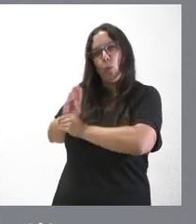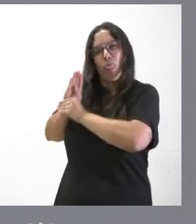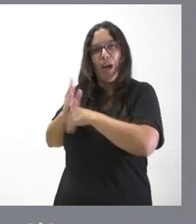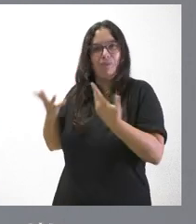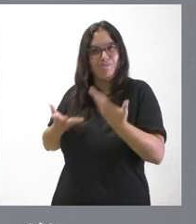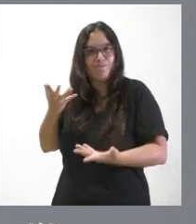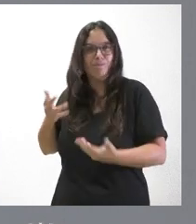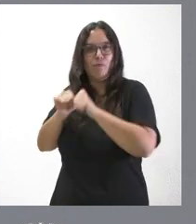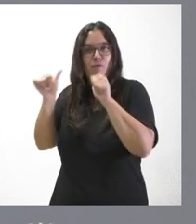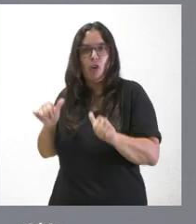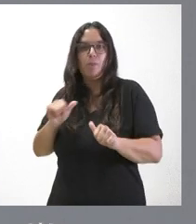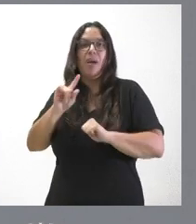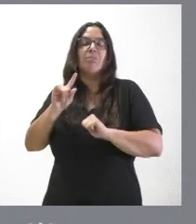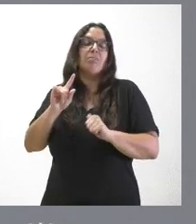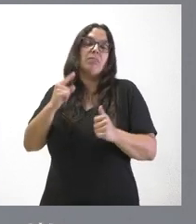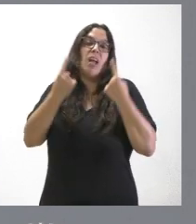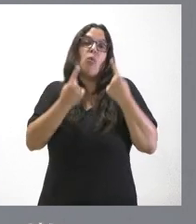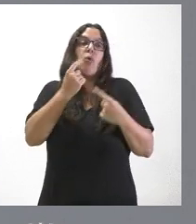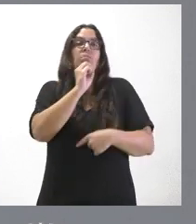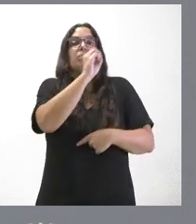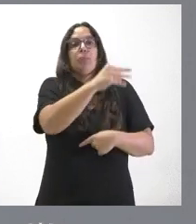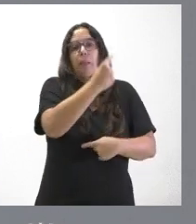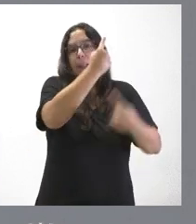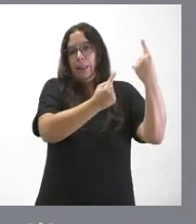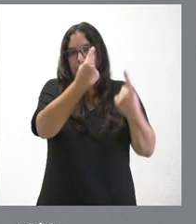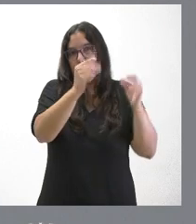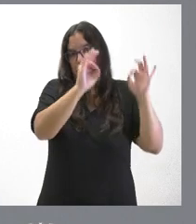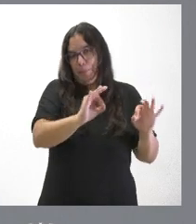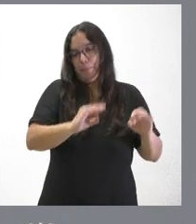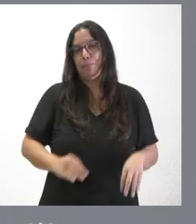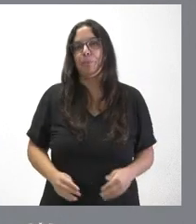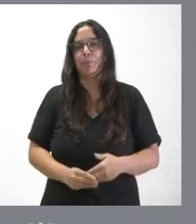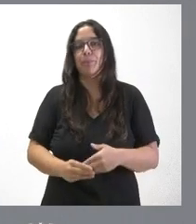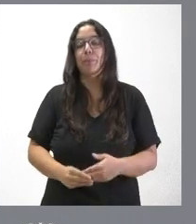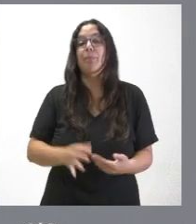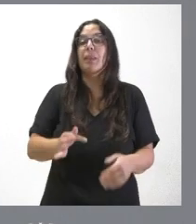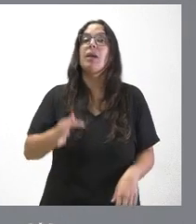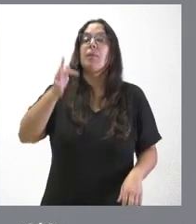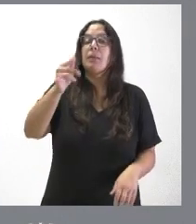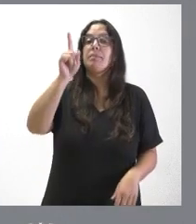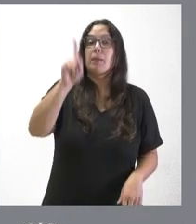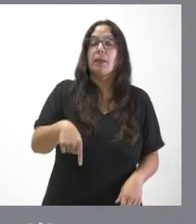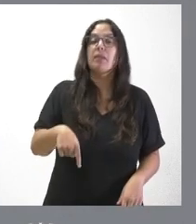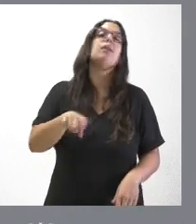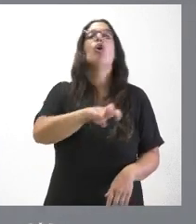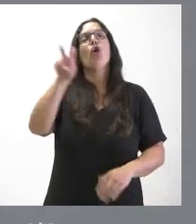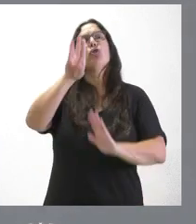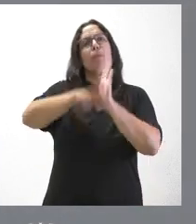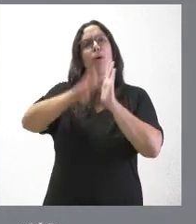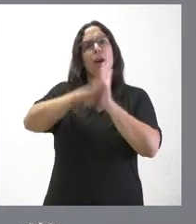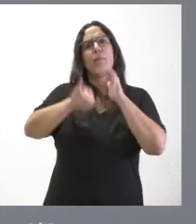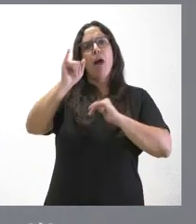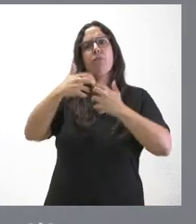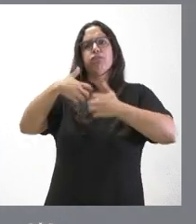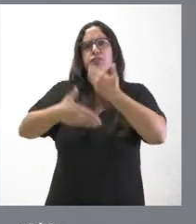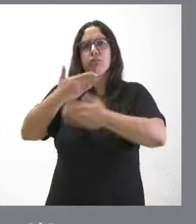decidan llevarles a estos centros de ámbito educativo. A esto se une, por otra parte, otro tipo de programas que tenemos en marcha de